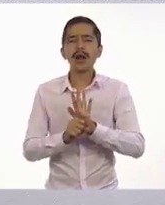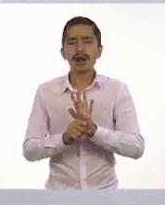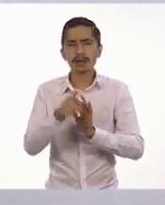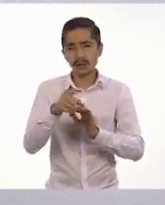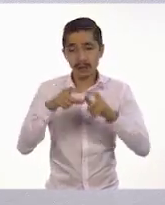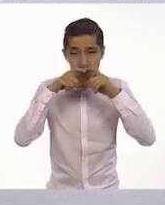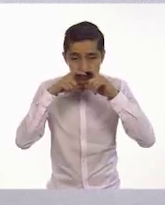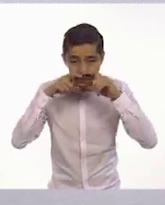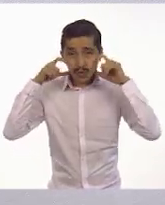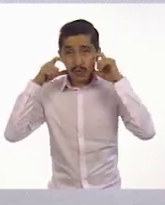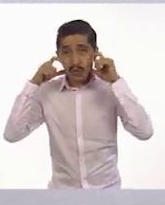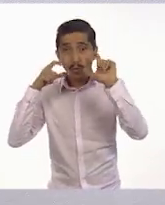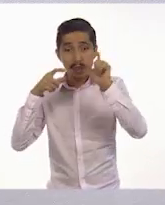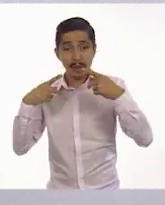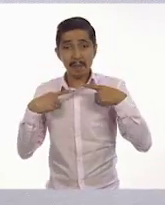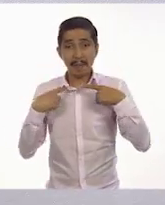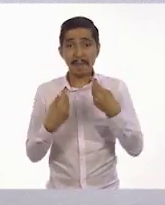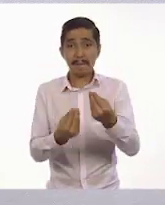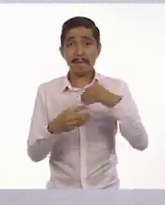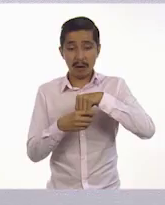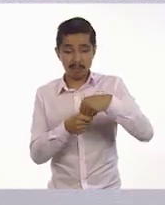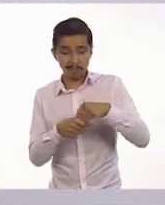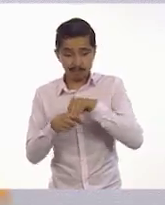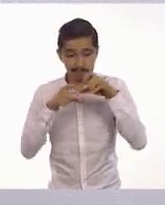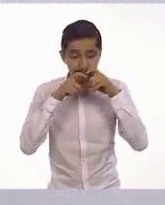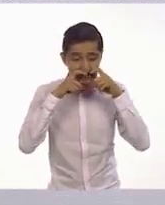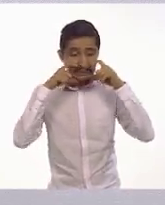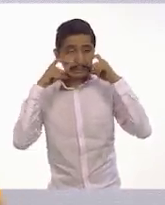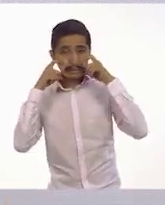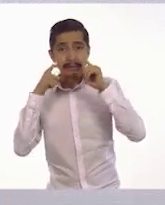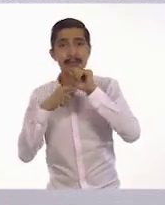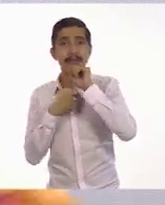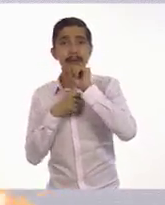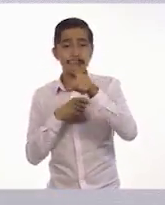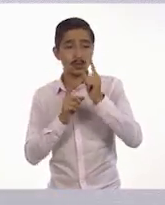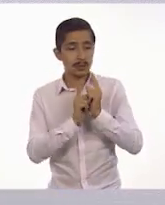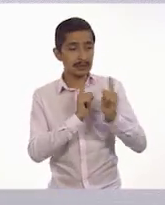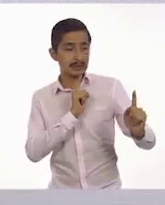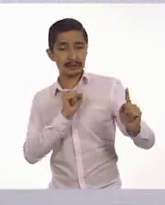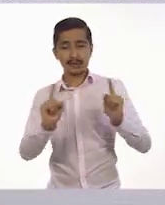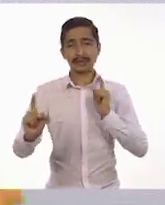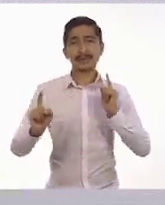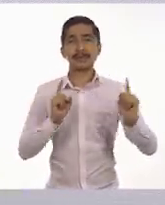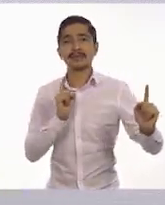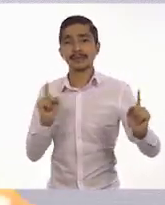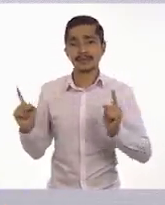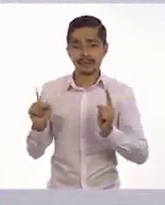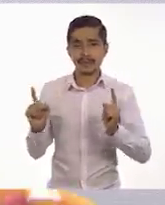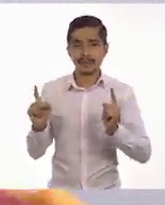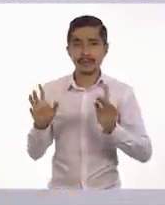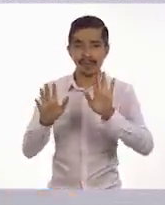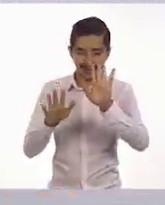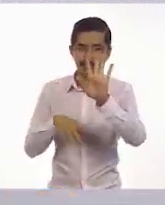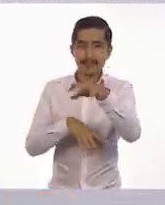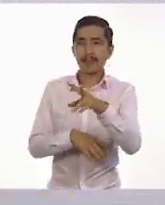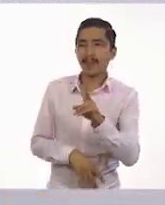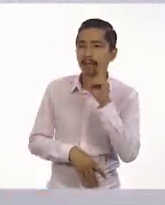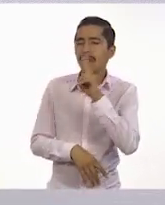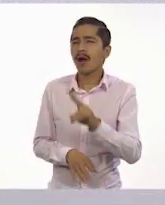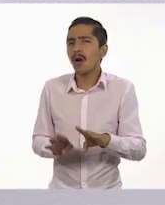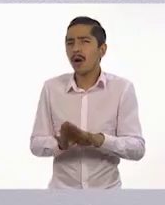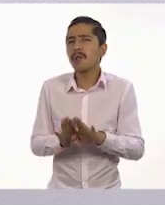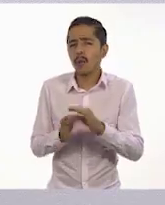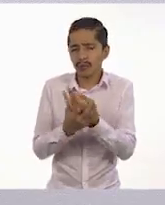cuando haya mucha gente alrededor y también mantener la sana distancia. Vamos a ver cómo hay que